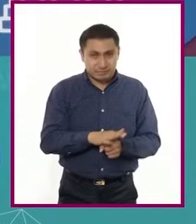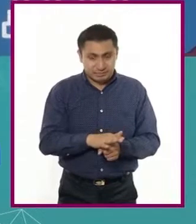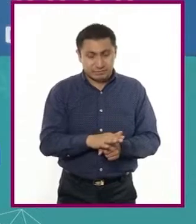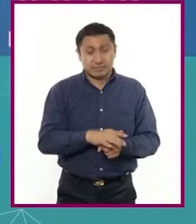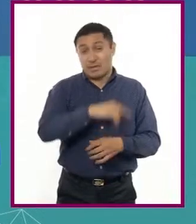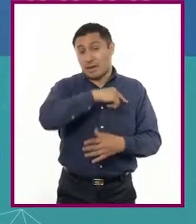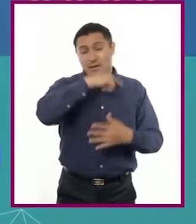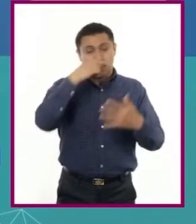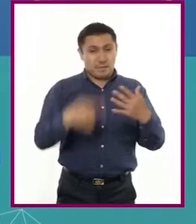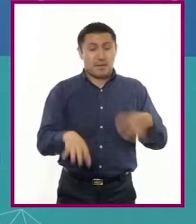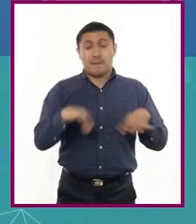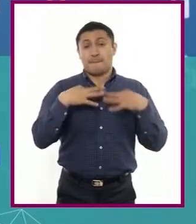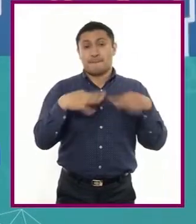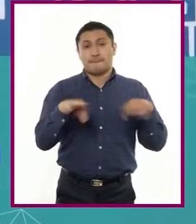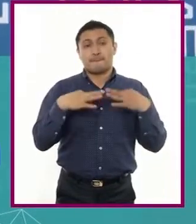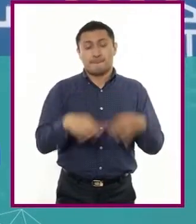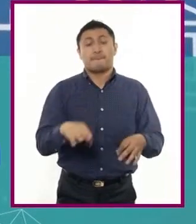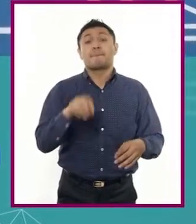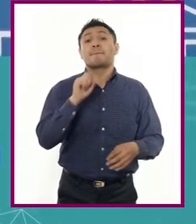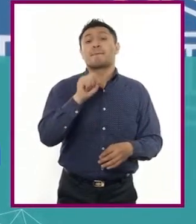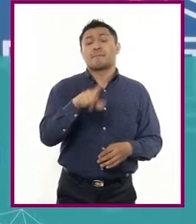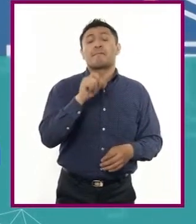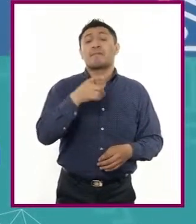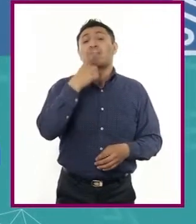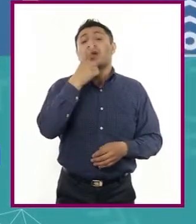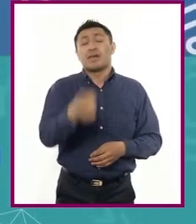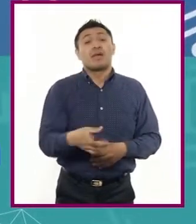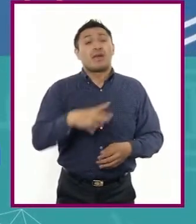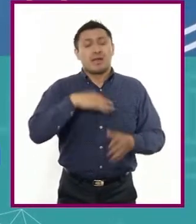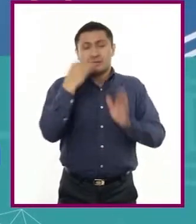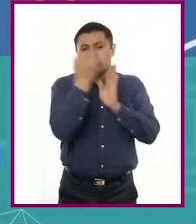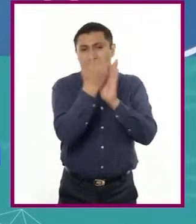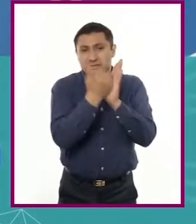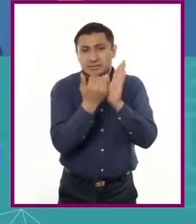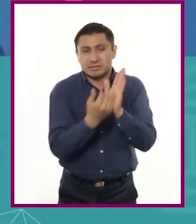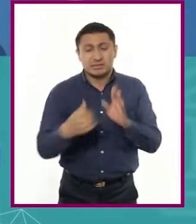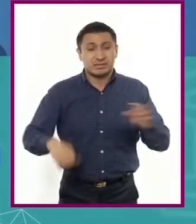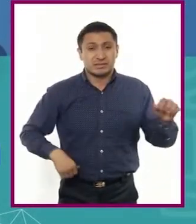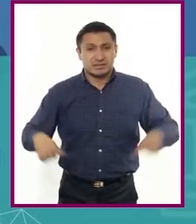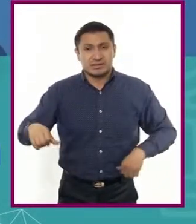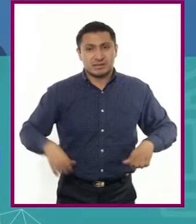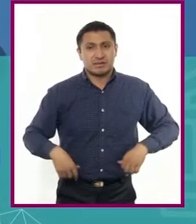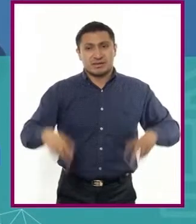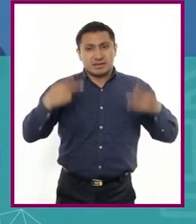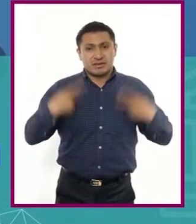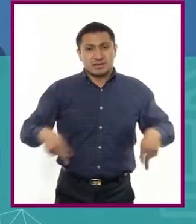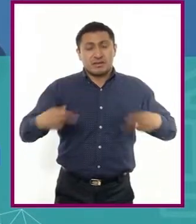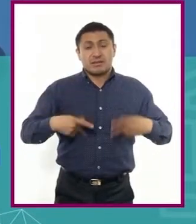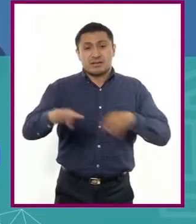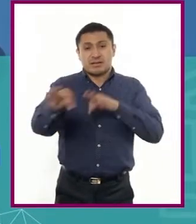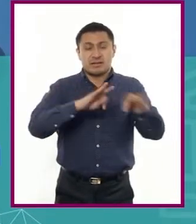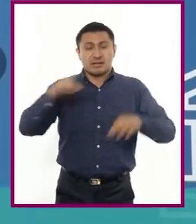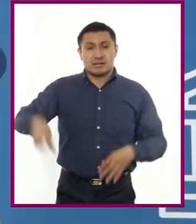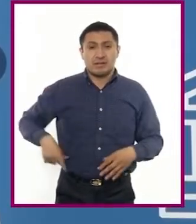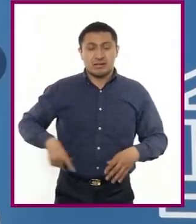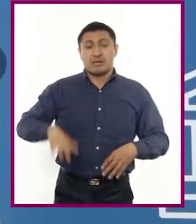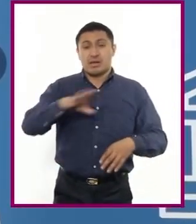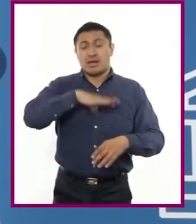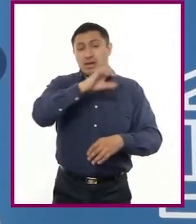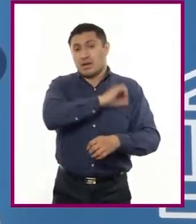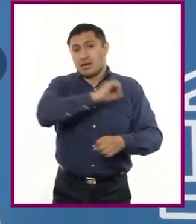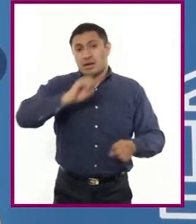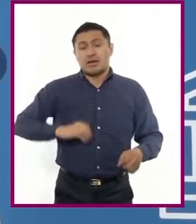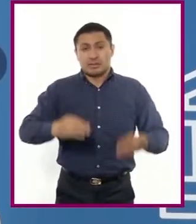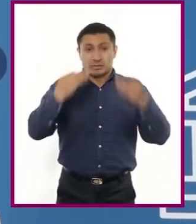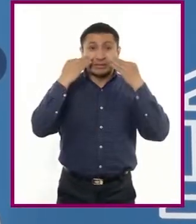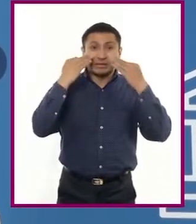entre otros documentos, establecen principios de actuación que las y los servidores públicos están obligados a